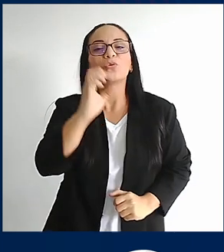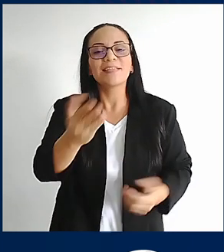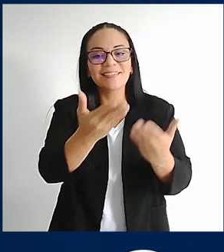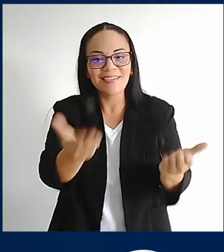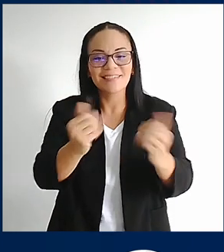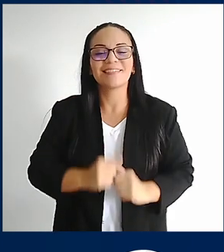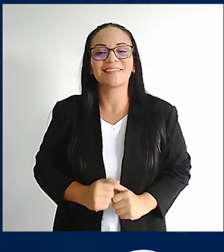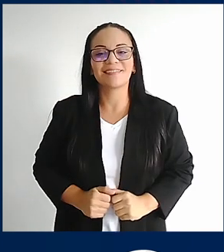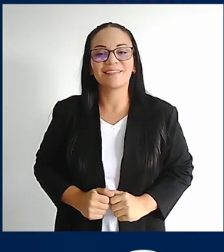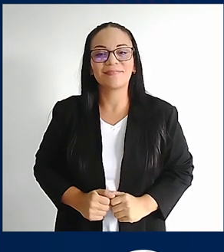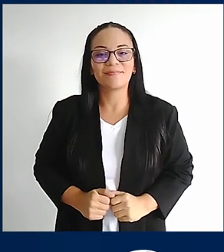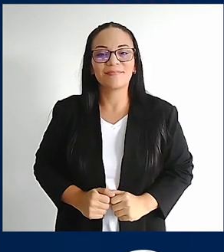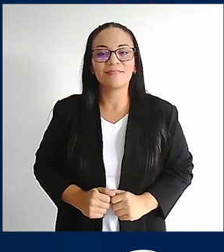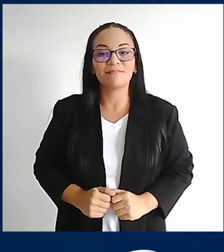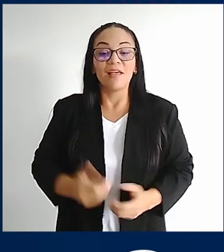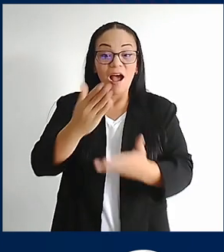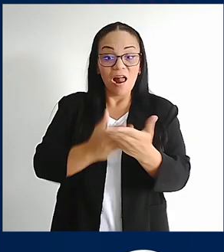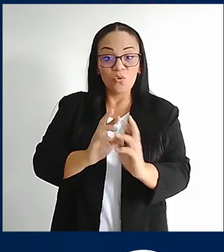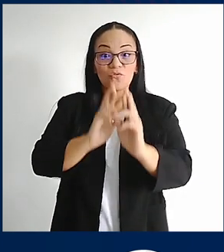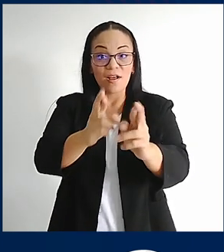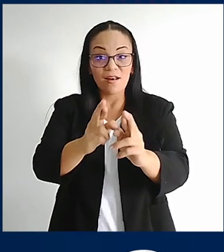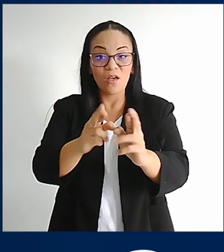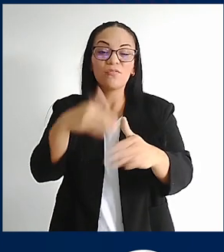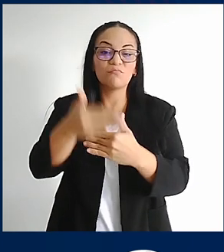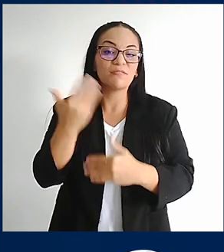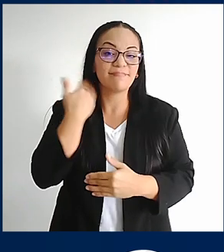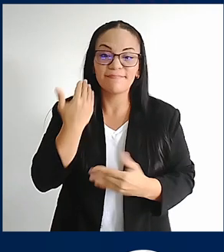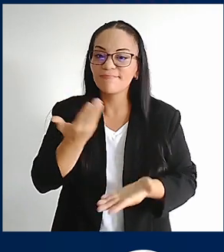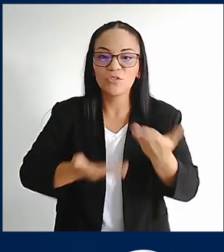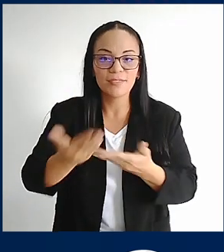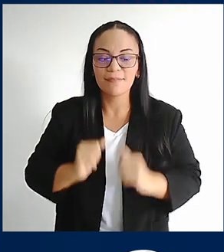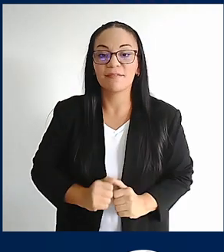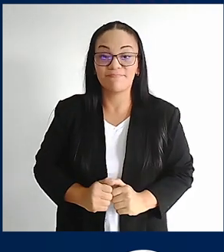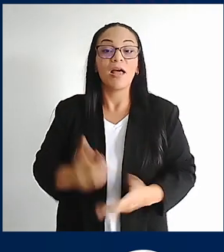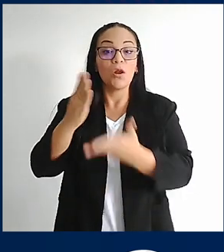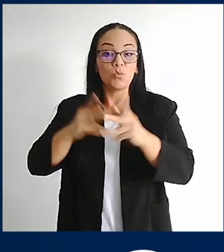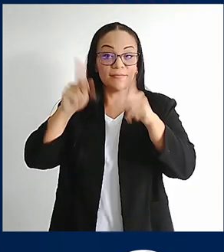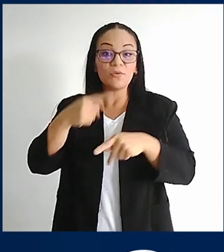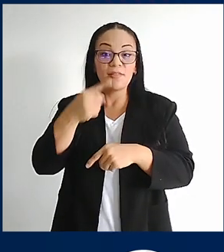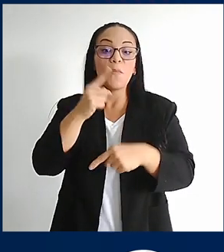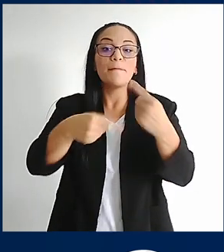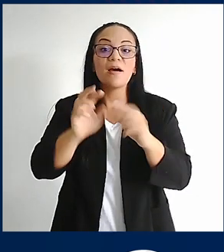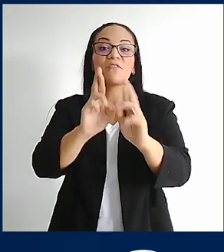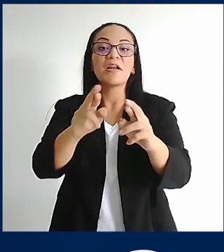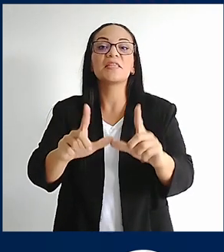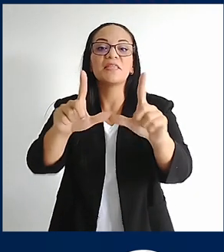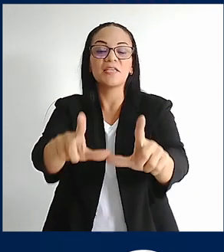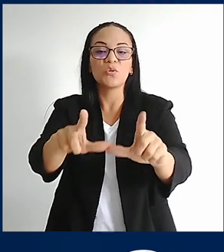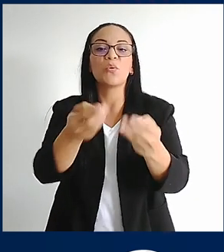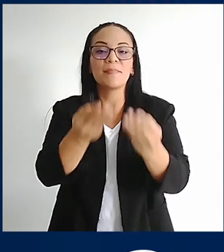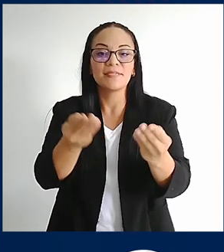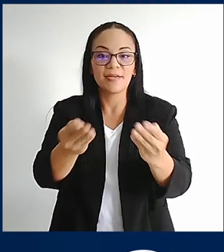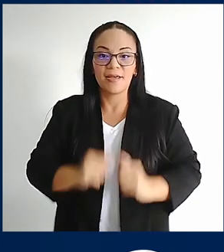Costarricenses, compatriotas, lo regalado sale caro. Alguna gente les dijo que les iba a regalar un título de